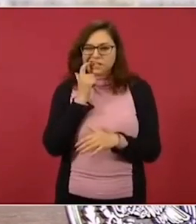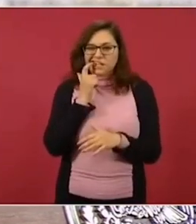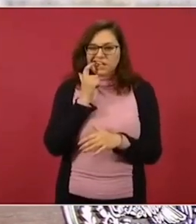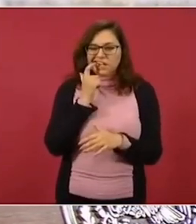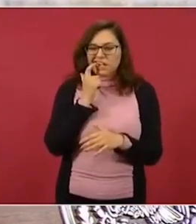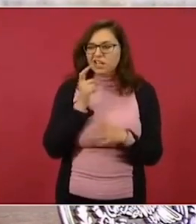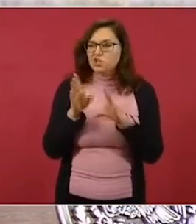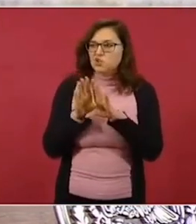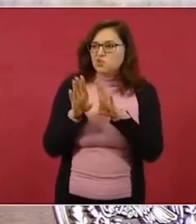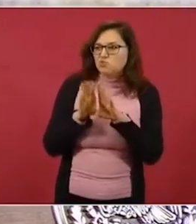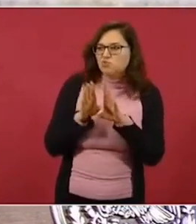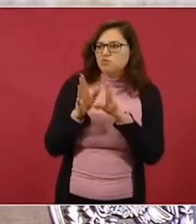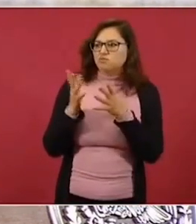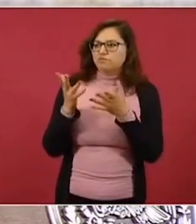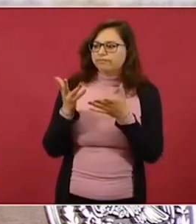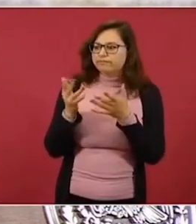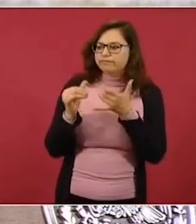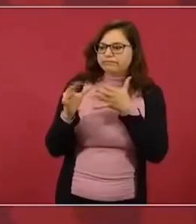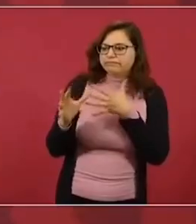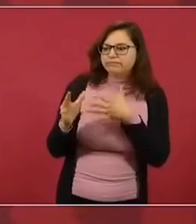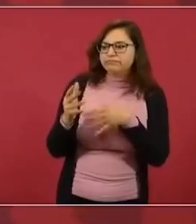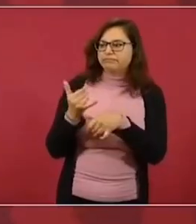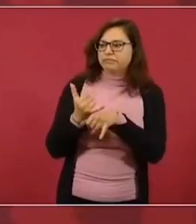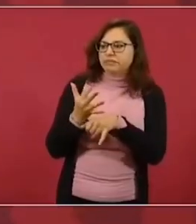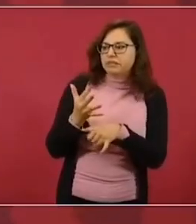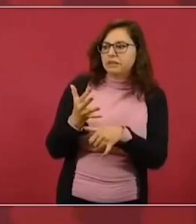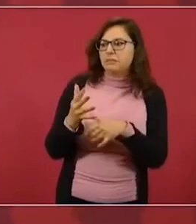de Vilchis también suscitan molestias.